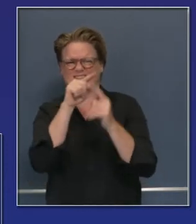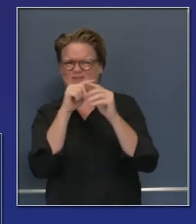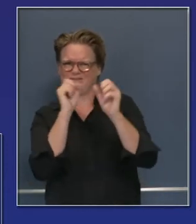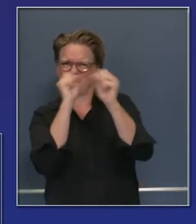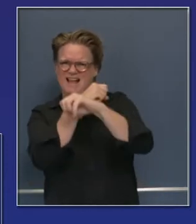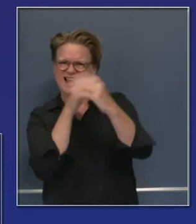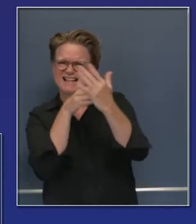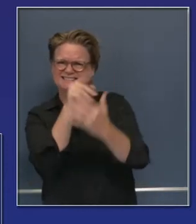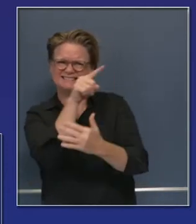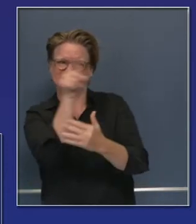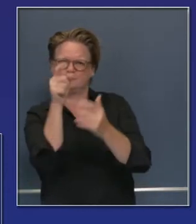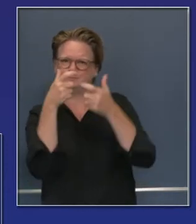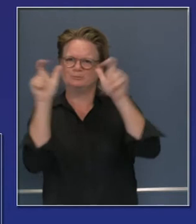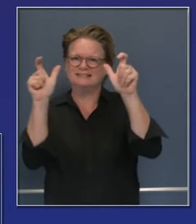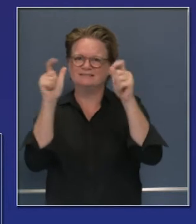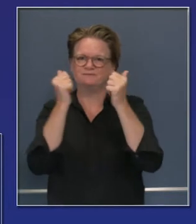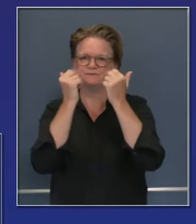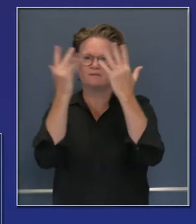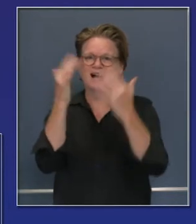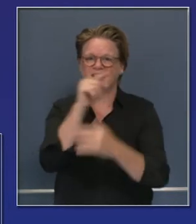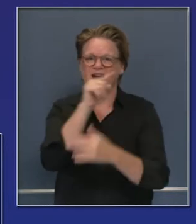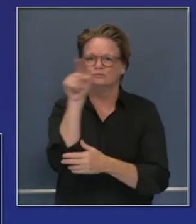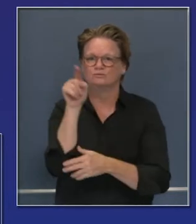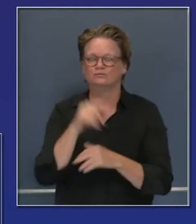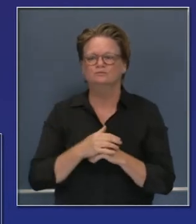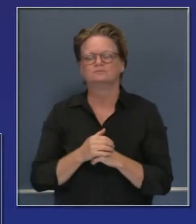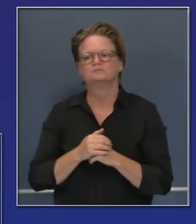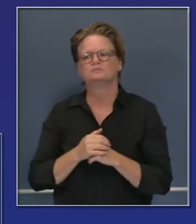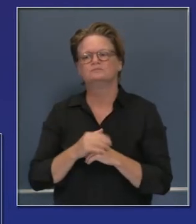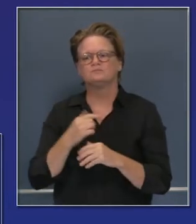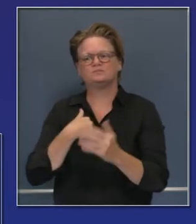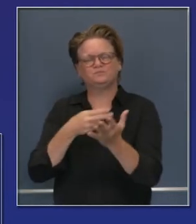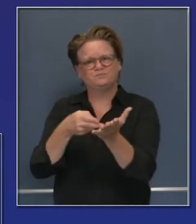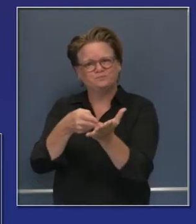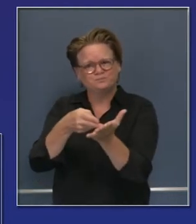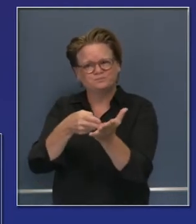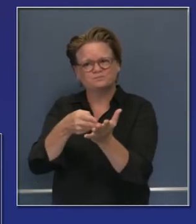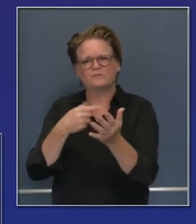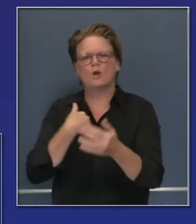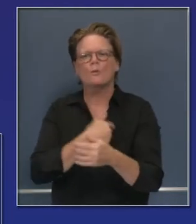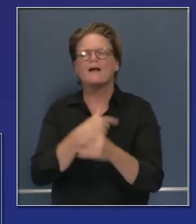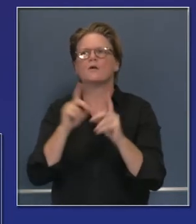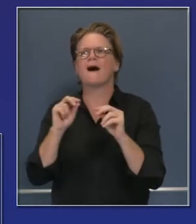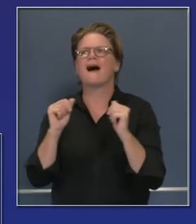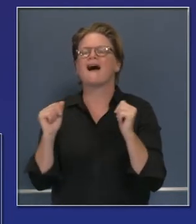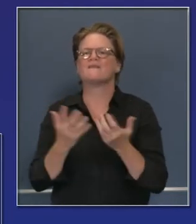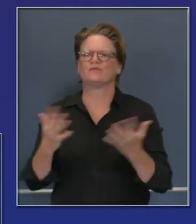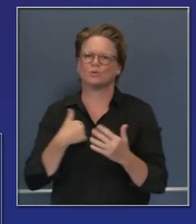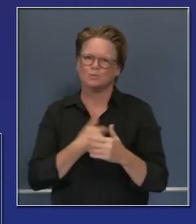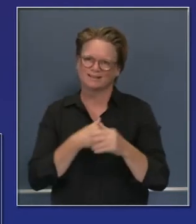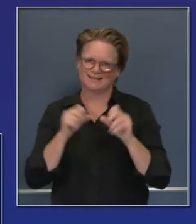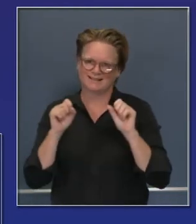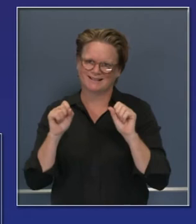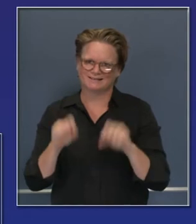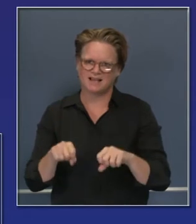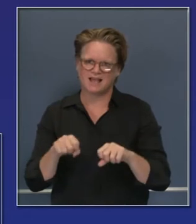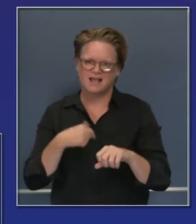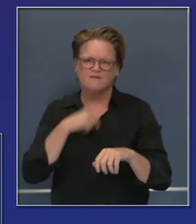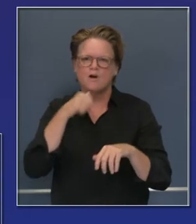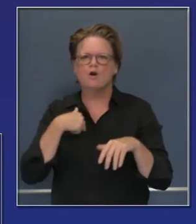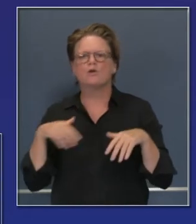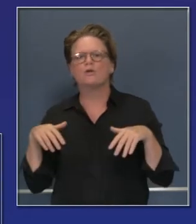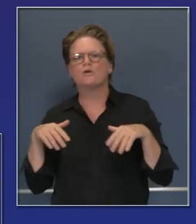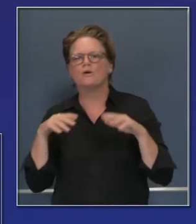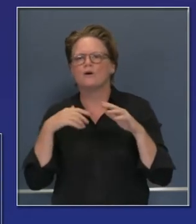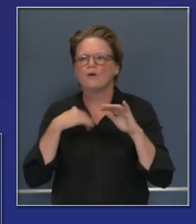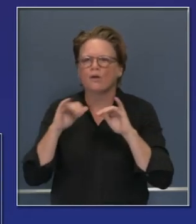Quiero simplemente notar que estamos haciendo lo posible para poder resolver este problema. Hoy en día